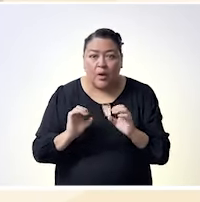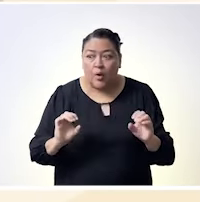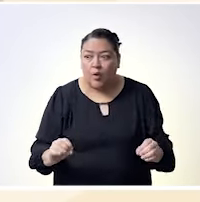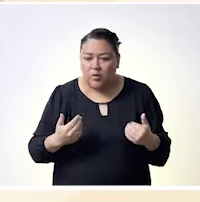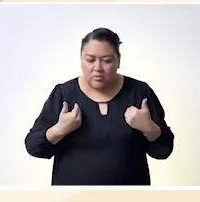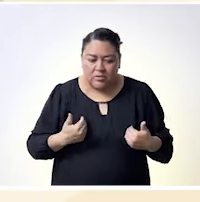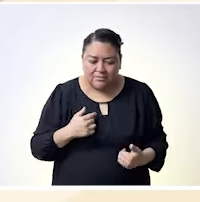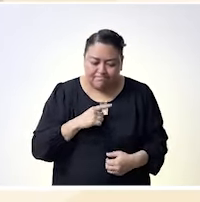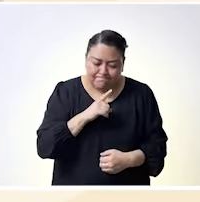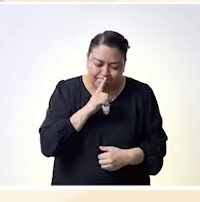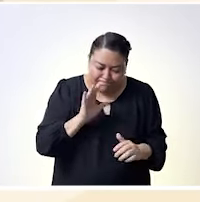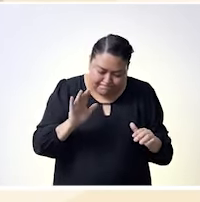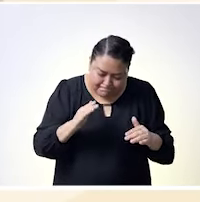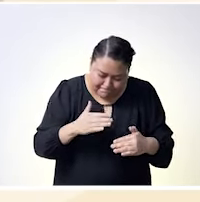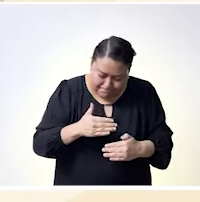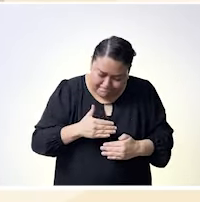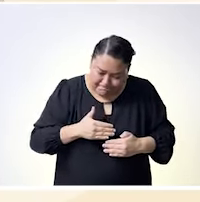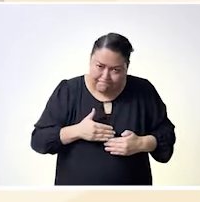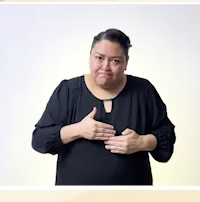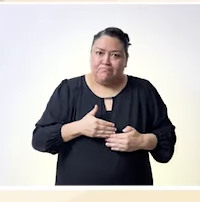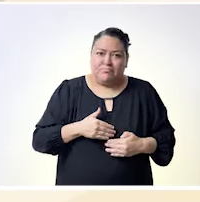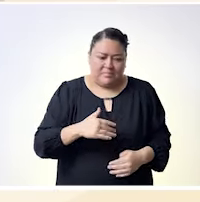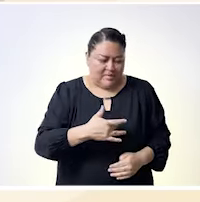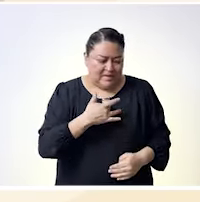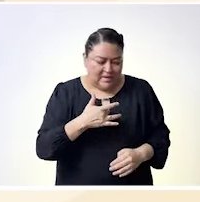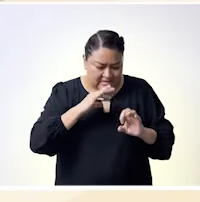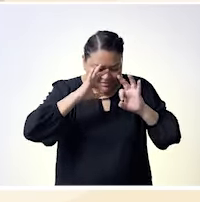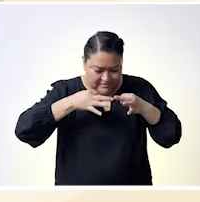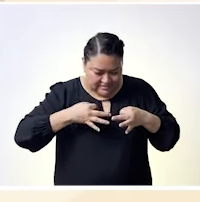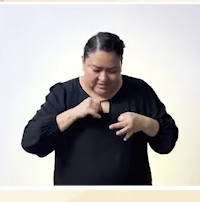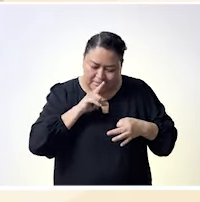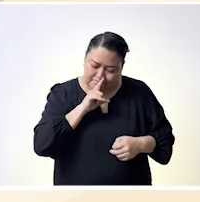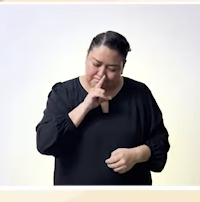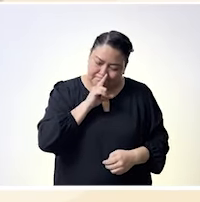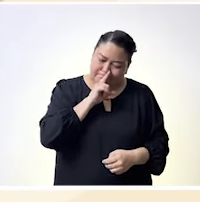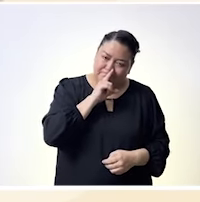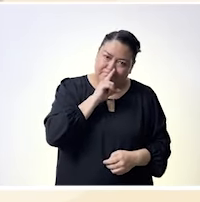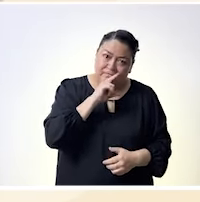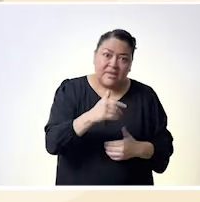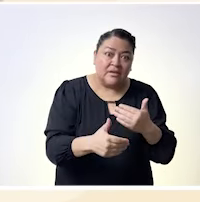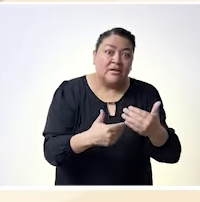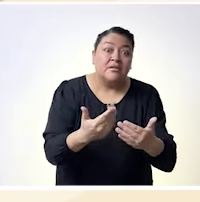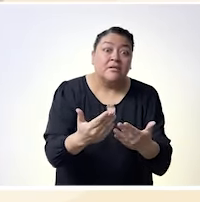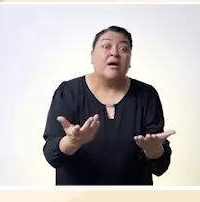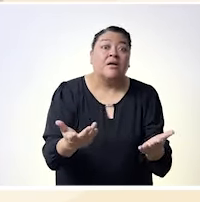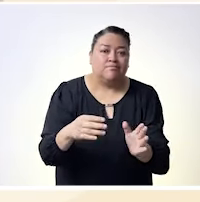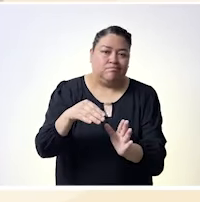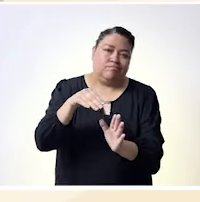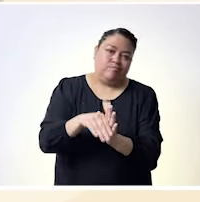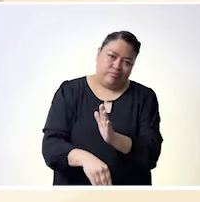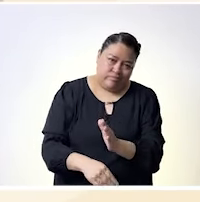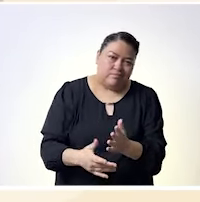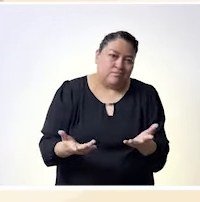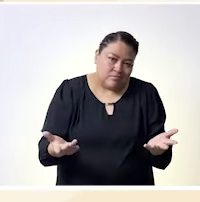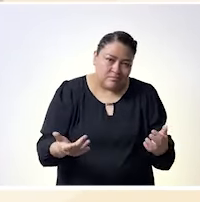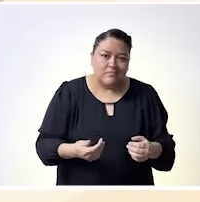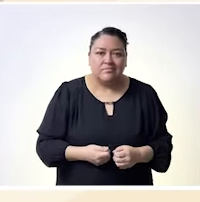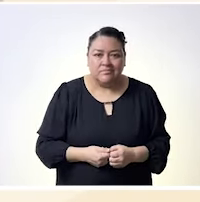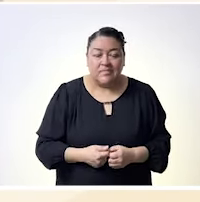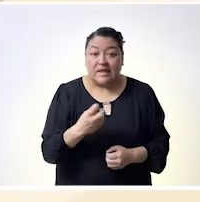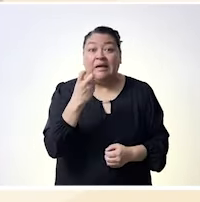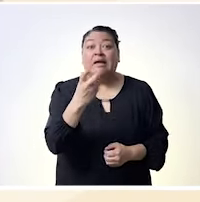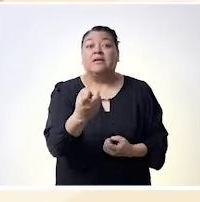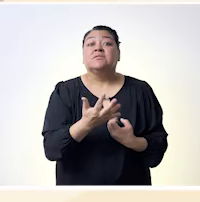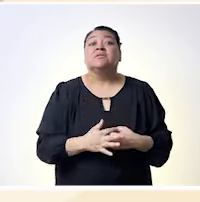y les damos ahora la palabra a Itzel para que también nos comparta su opinión acerca de la importancia de hablar justamente de la igualdad de